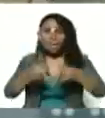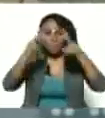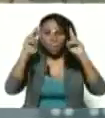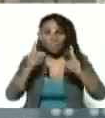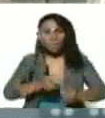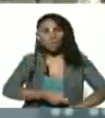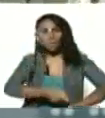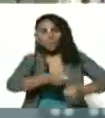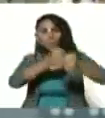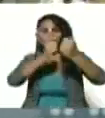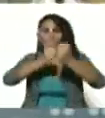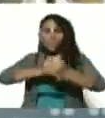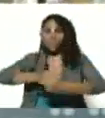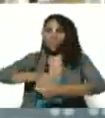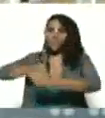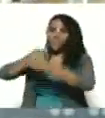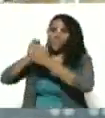clase